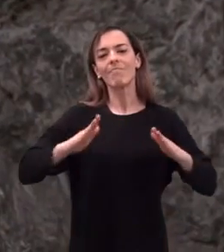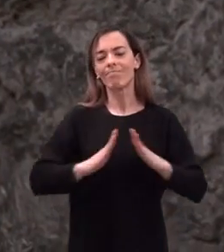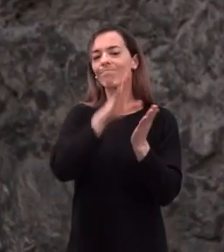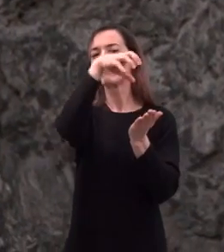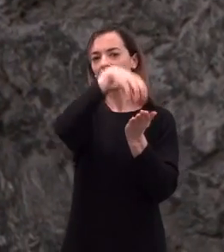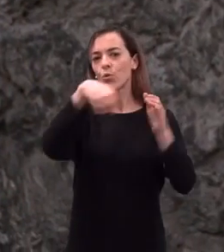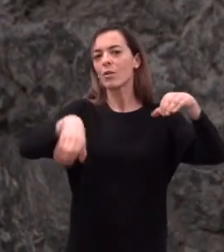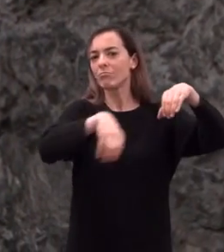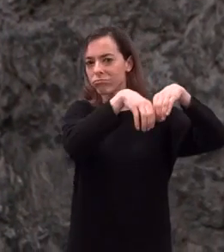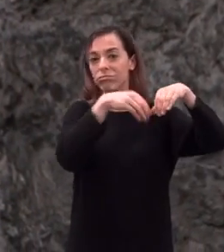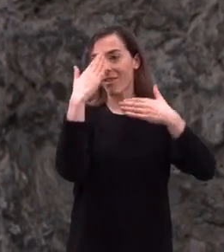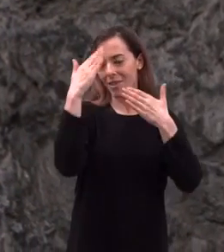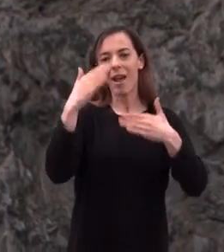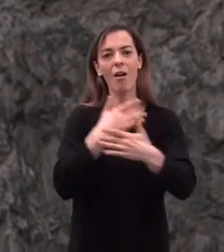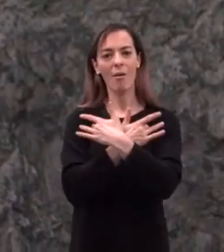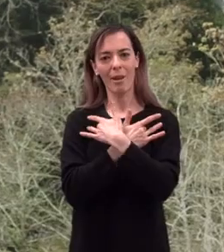Nuestra Señora.